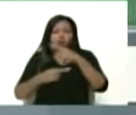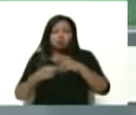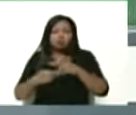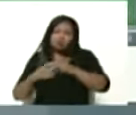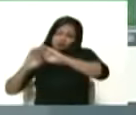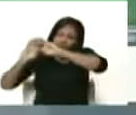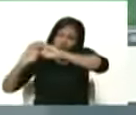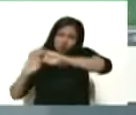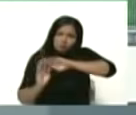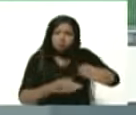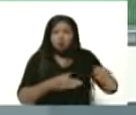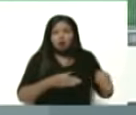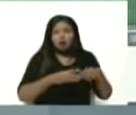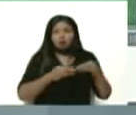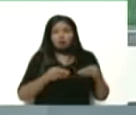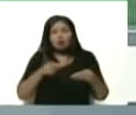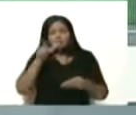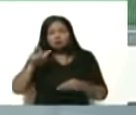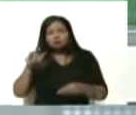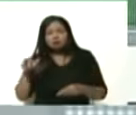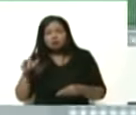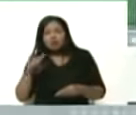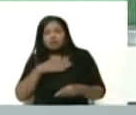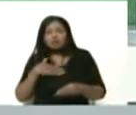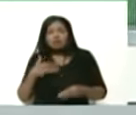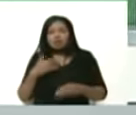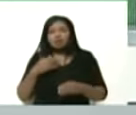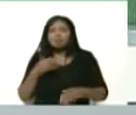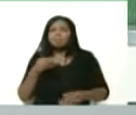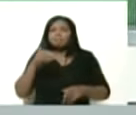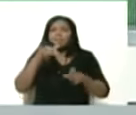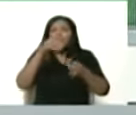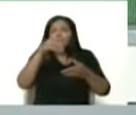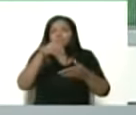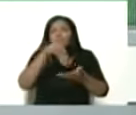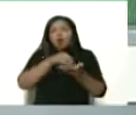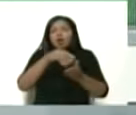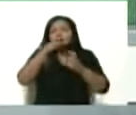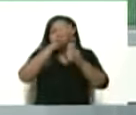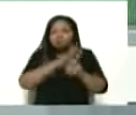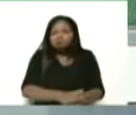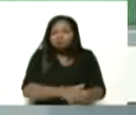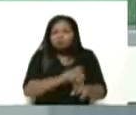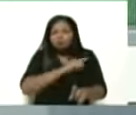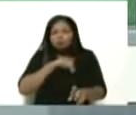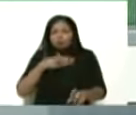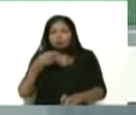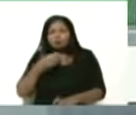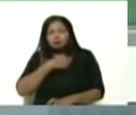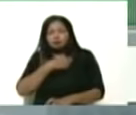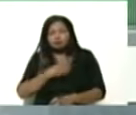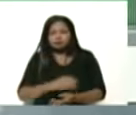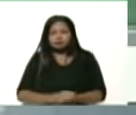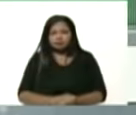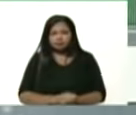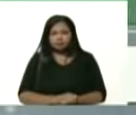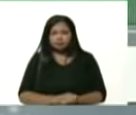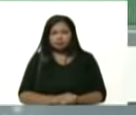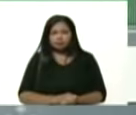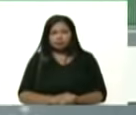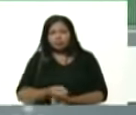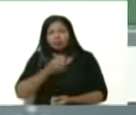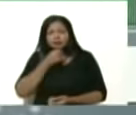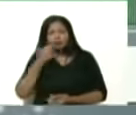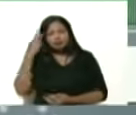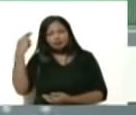a los pelucones que el fascismo pretende poner contra la patria ¿verdad? bonita la